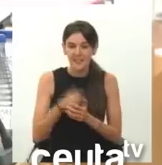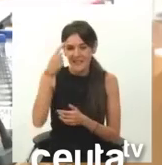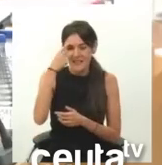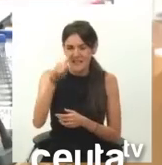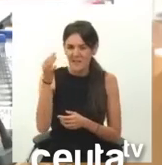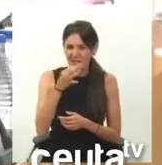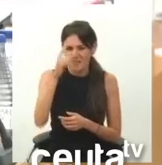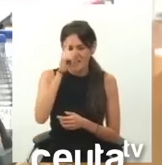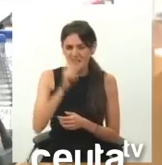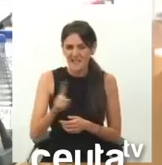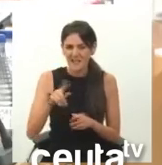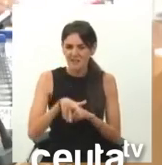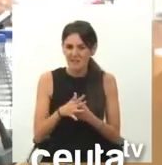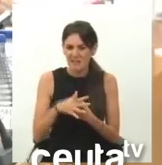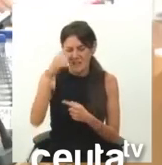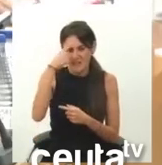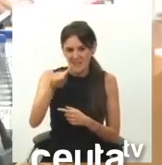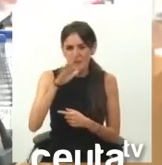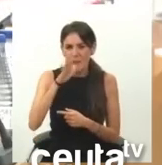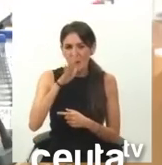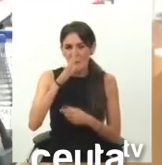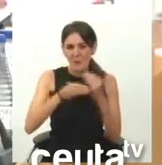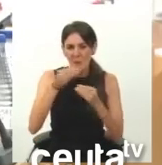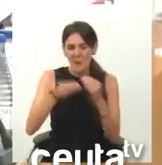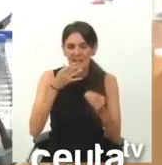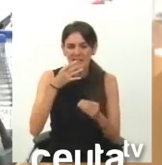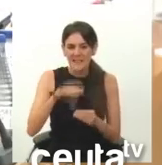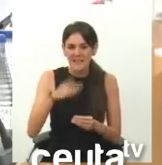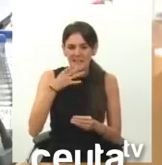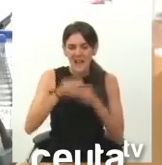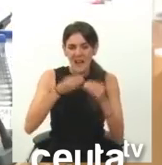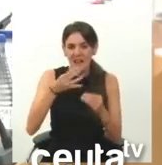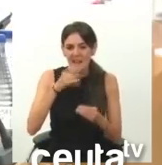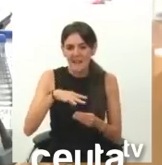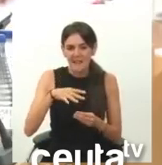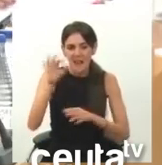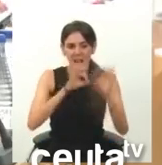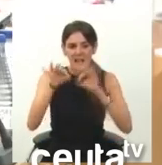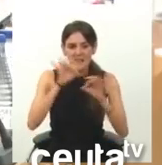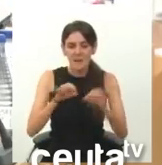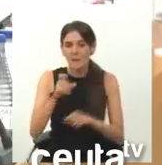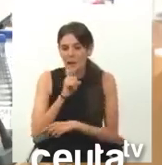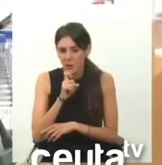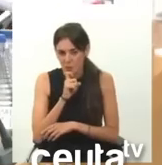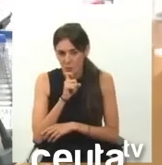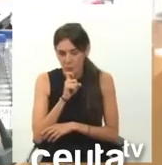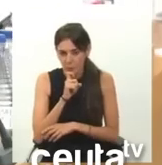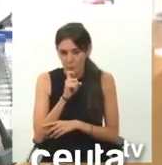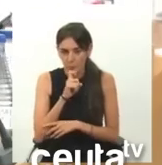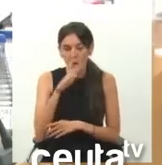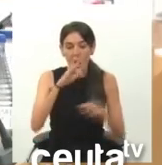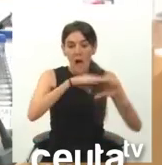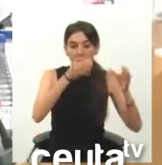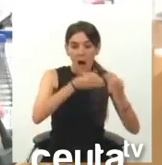saben, no tan bien como aquí, pero saben por quiénes está conformada esta Asamblea. Hay